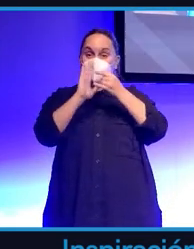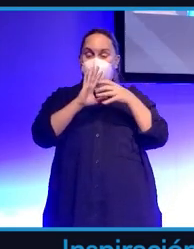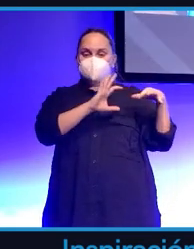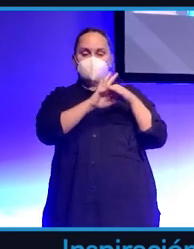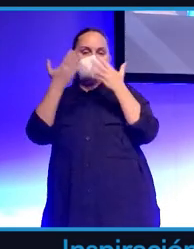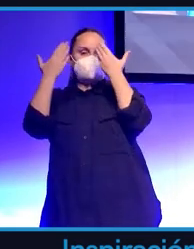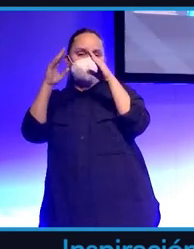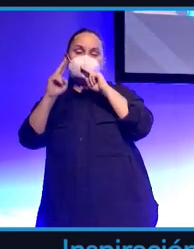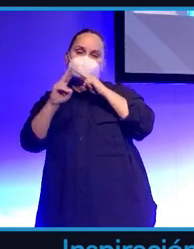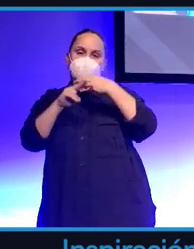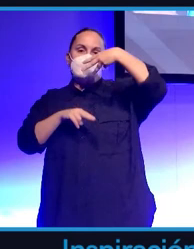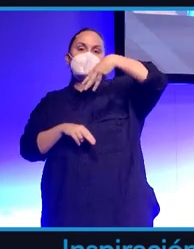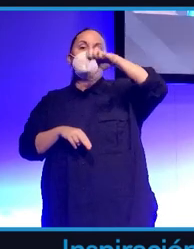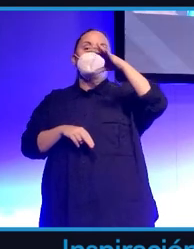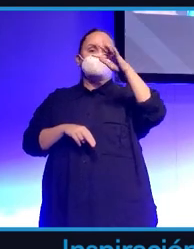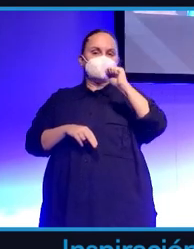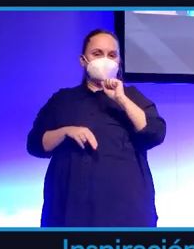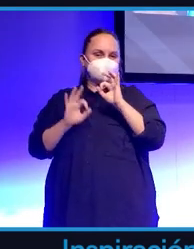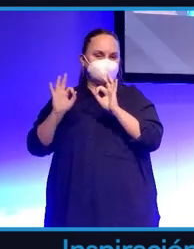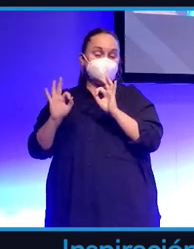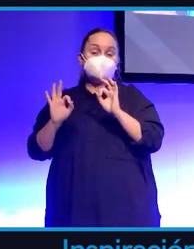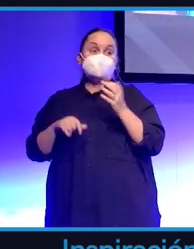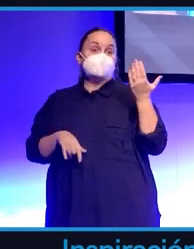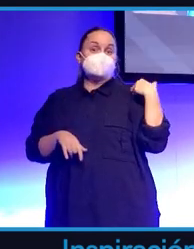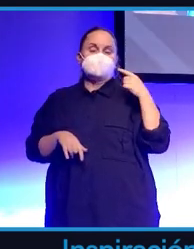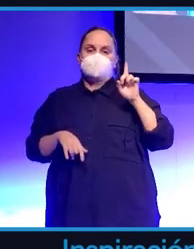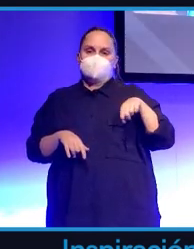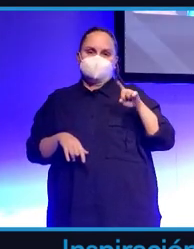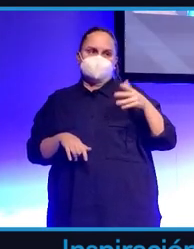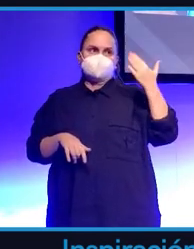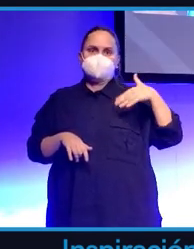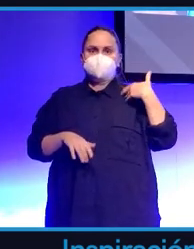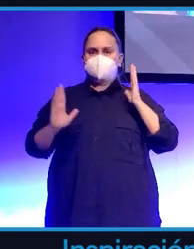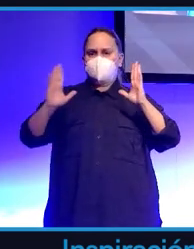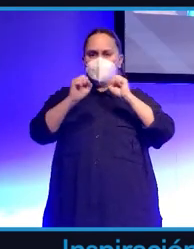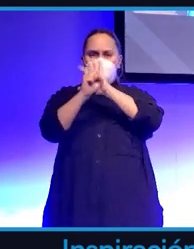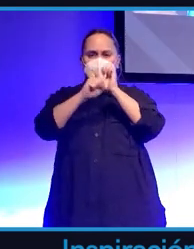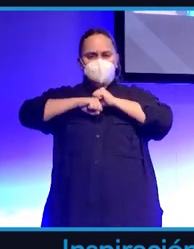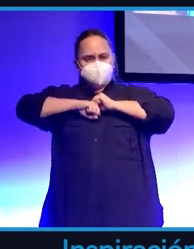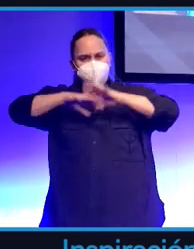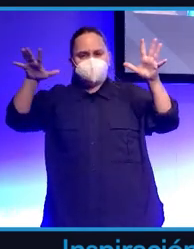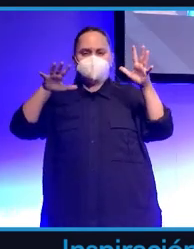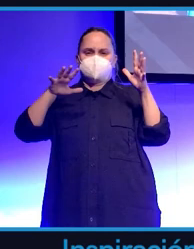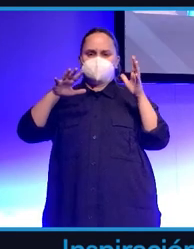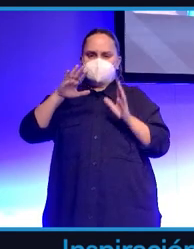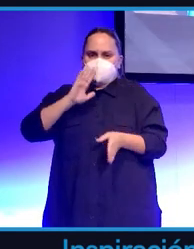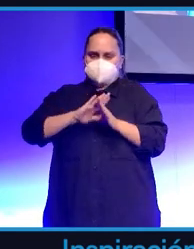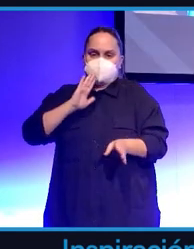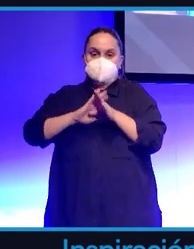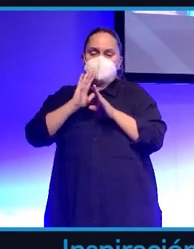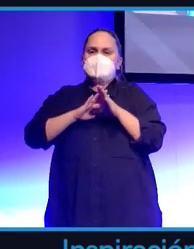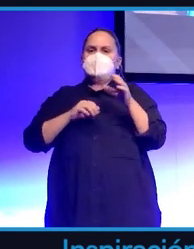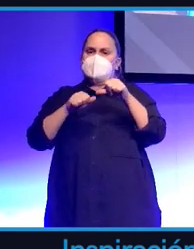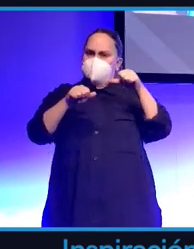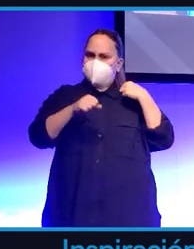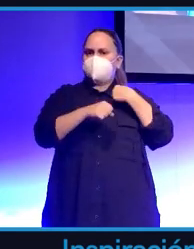y esto nació hace unos meses cuando estábamos en plena pandemia ya habíamos hecho muchos trabajos etcétera y